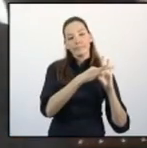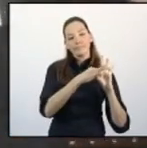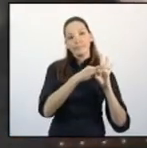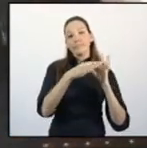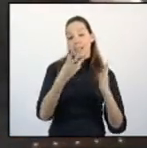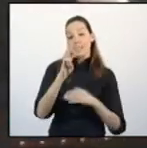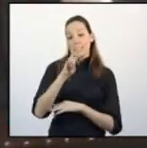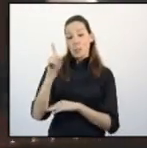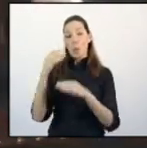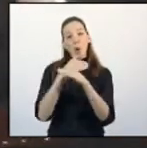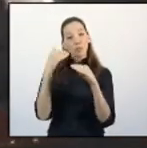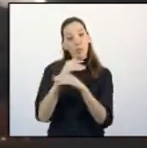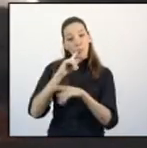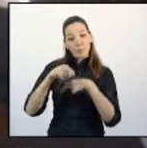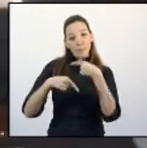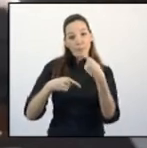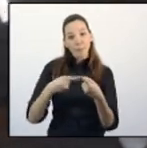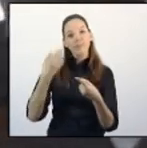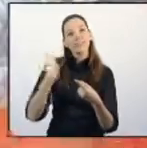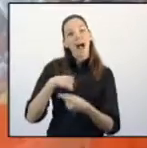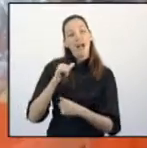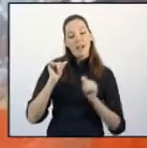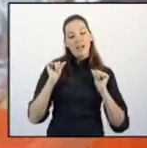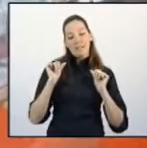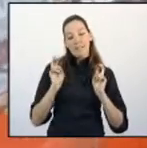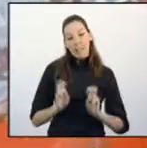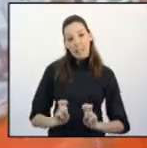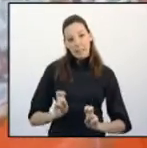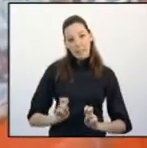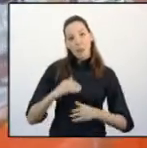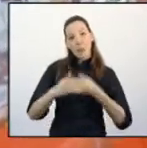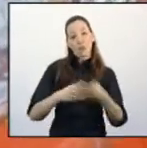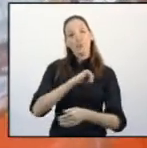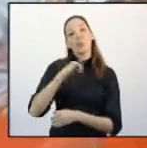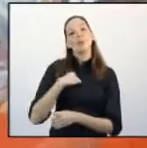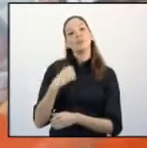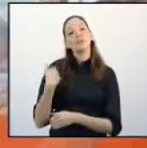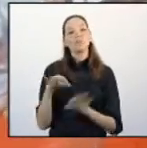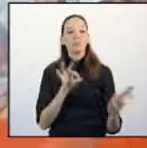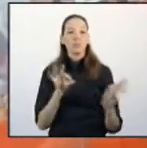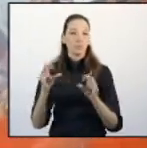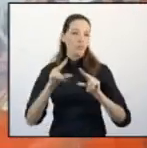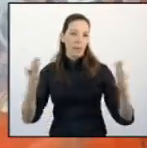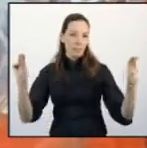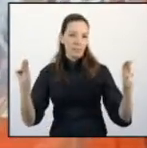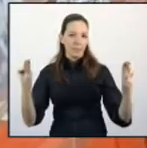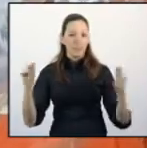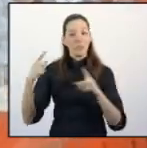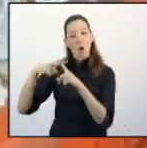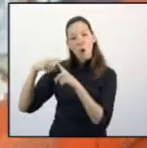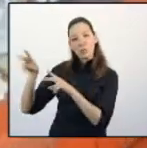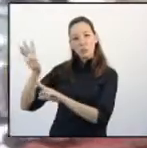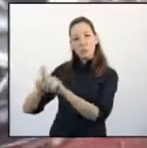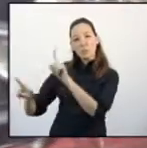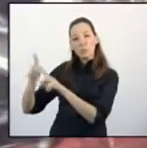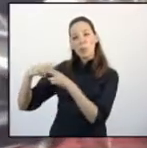Española. Y el 31 de octubre se considera finalizada la iniciativa para el proceso autonómico. Los avatares de la